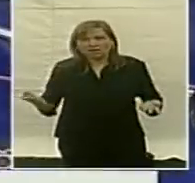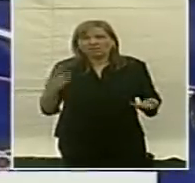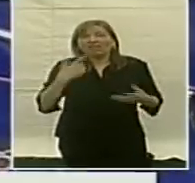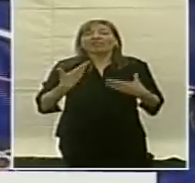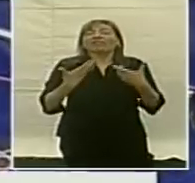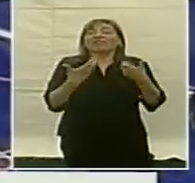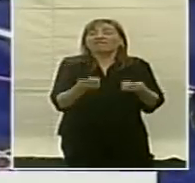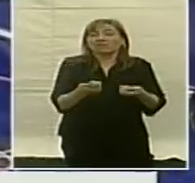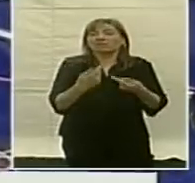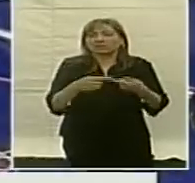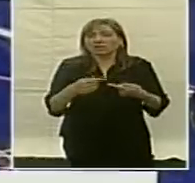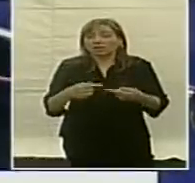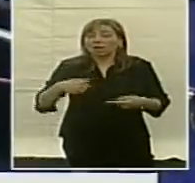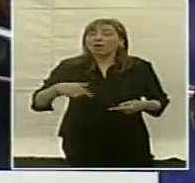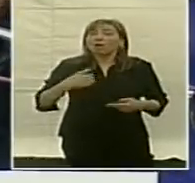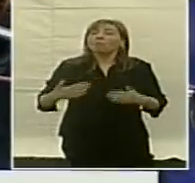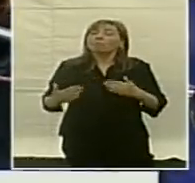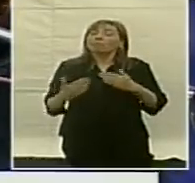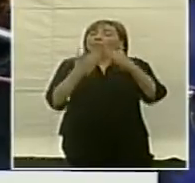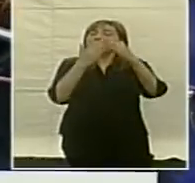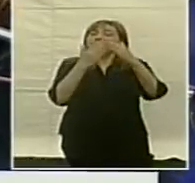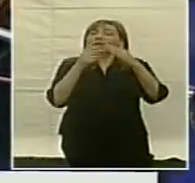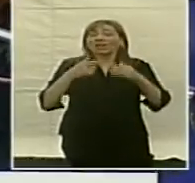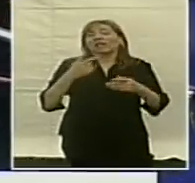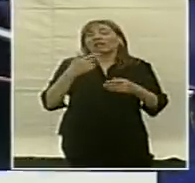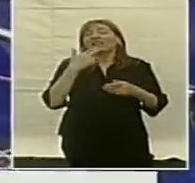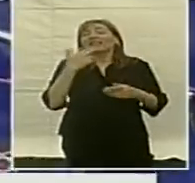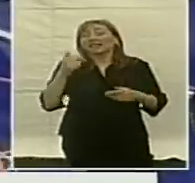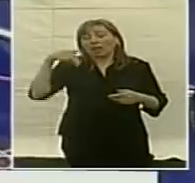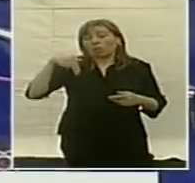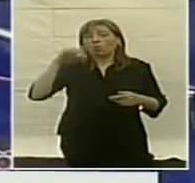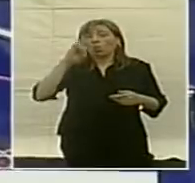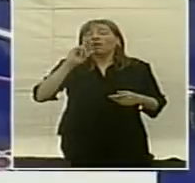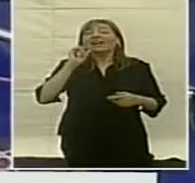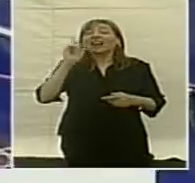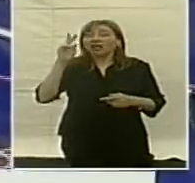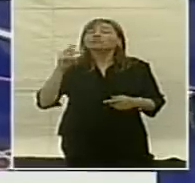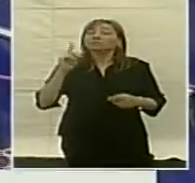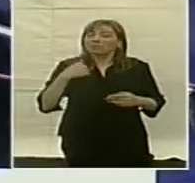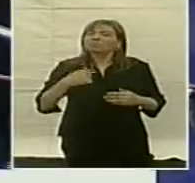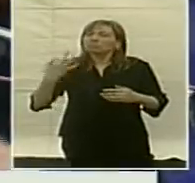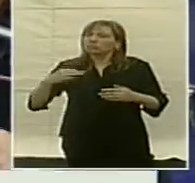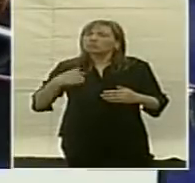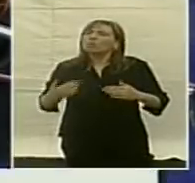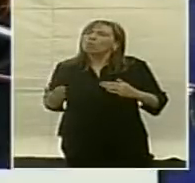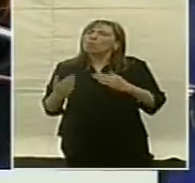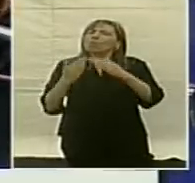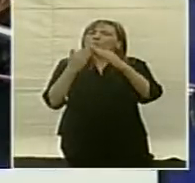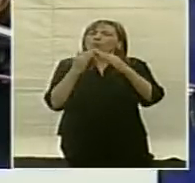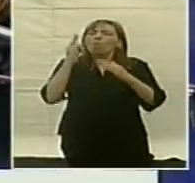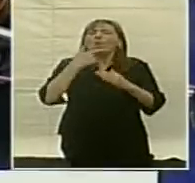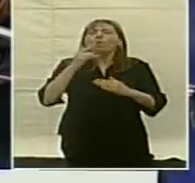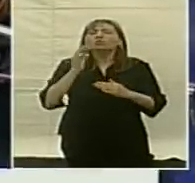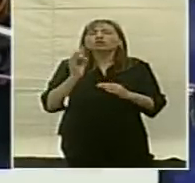como país líder en materia de energía nuclear, también ser país líder en uso